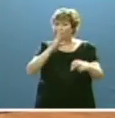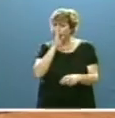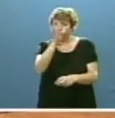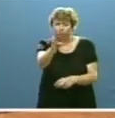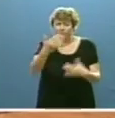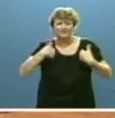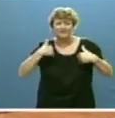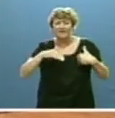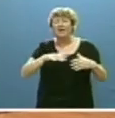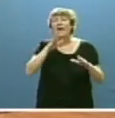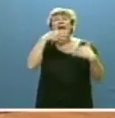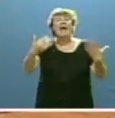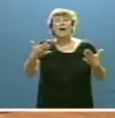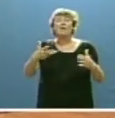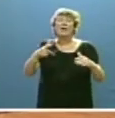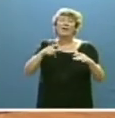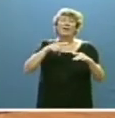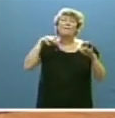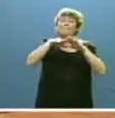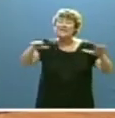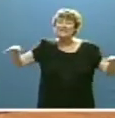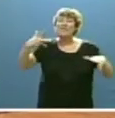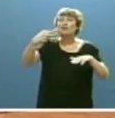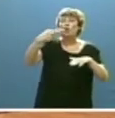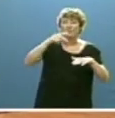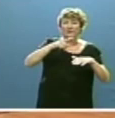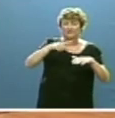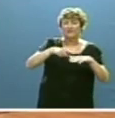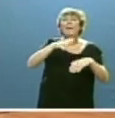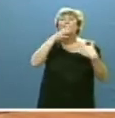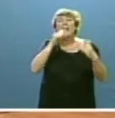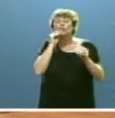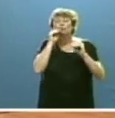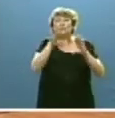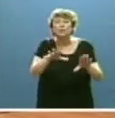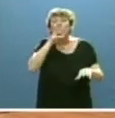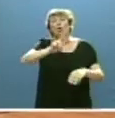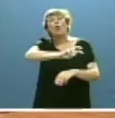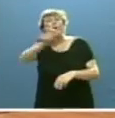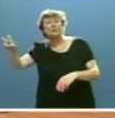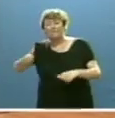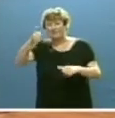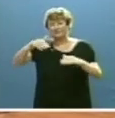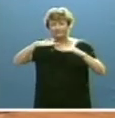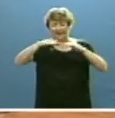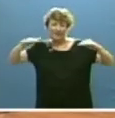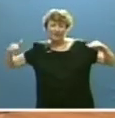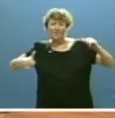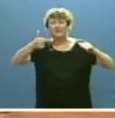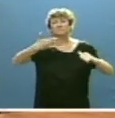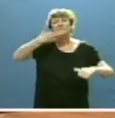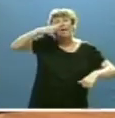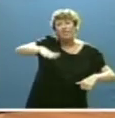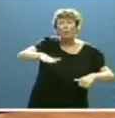de la actual regulación de la Mesa de las Cortes, para sustituirla por otra más equilibrada y ajustada